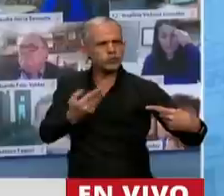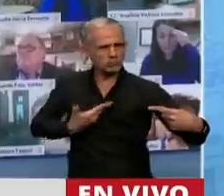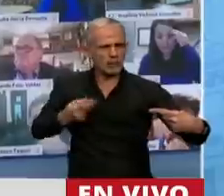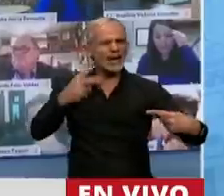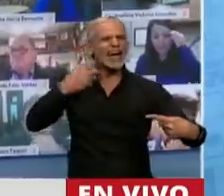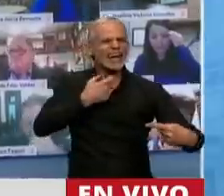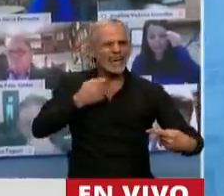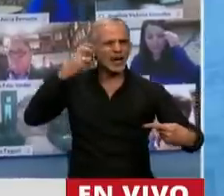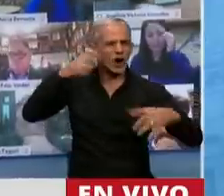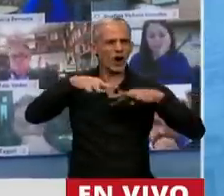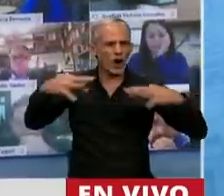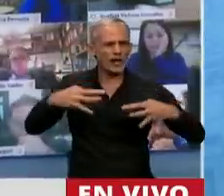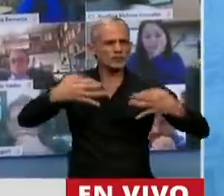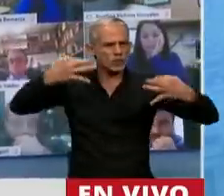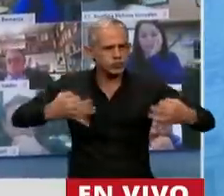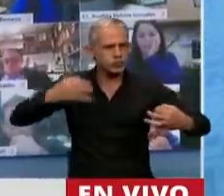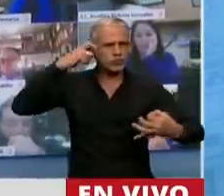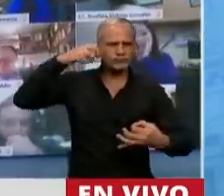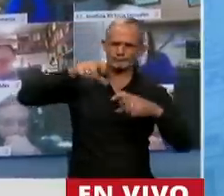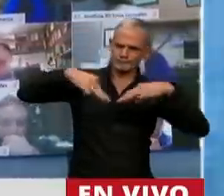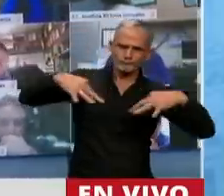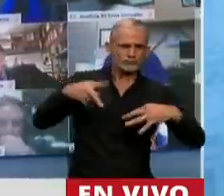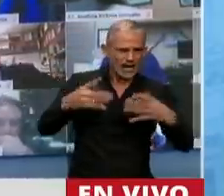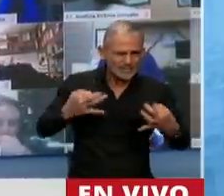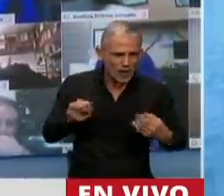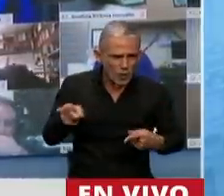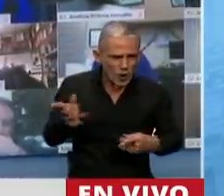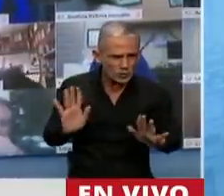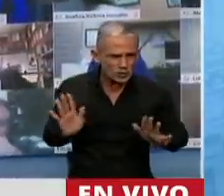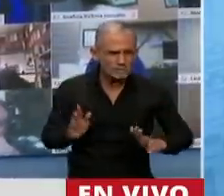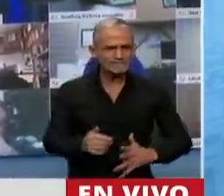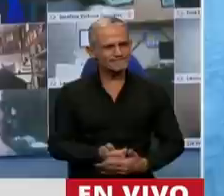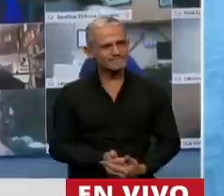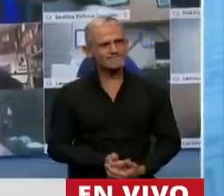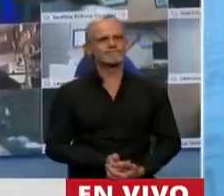Congreso que sea digno de ese nombre? ¿Están seguros de que les conviene, muchachos?